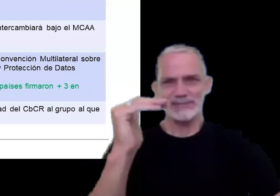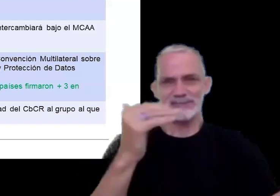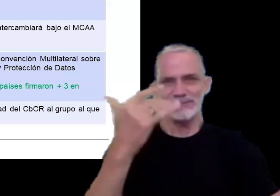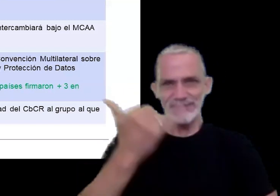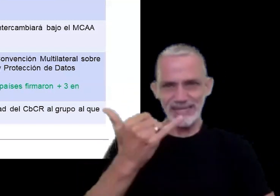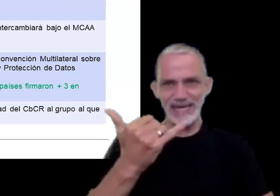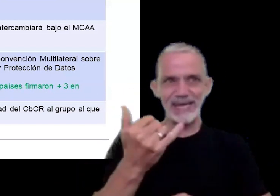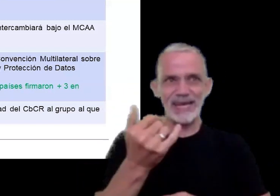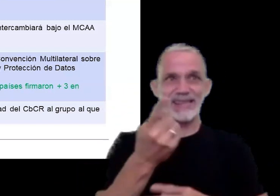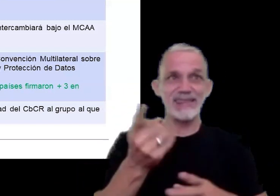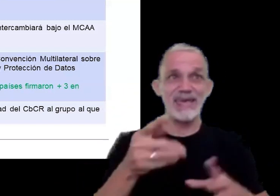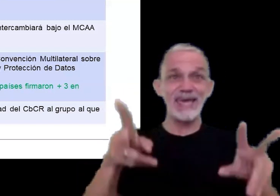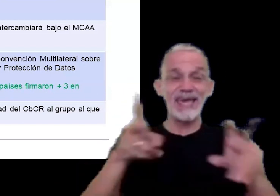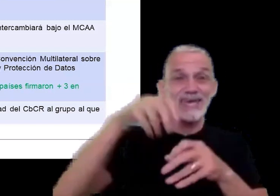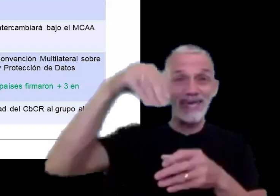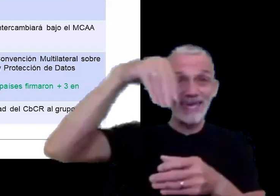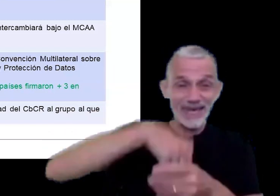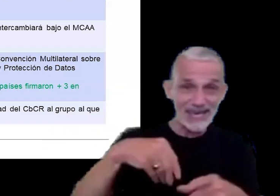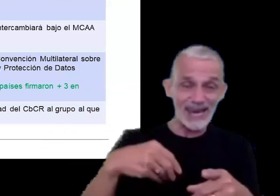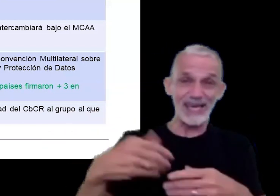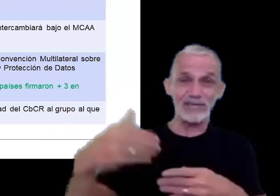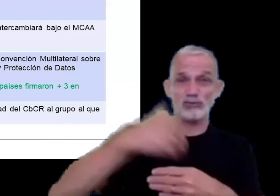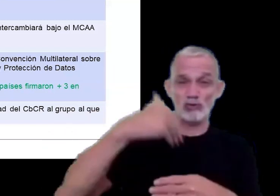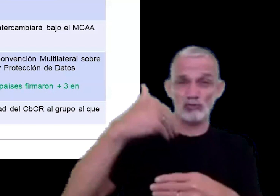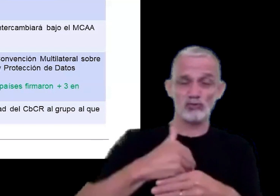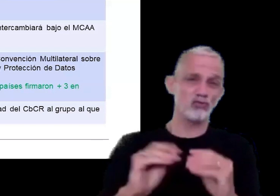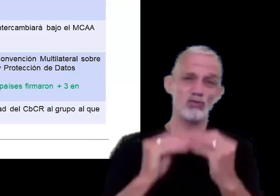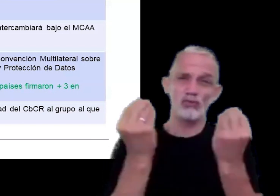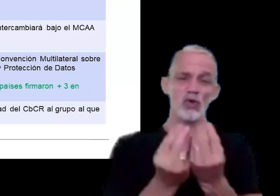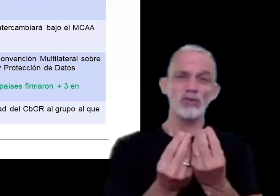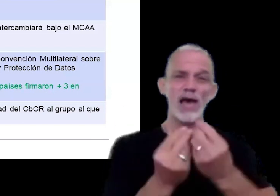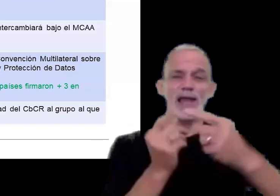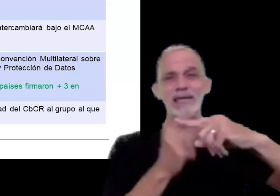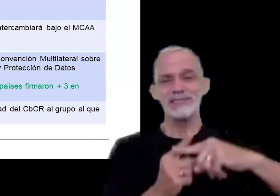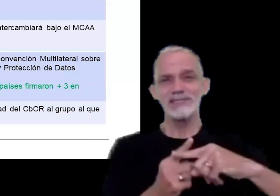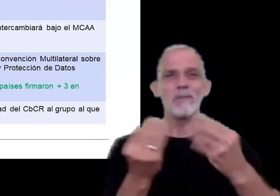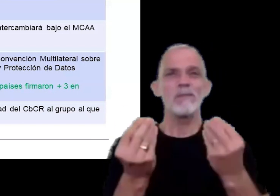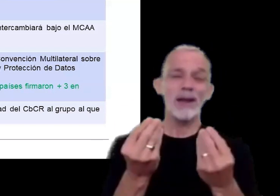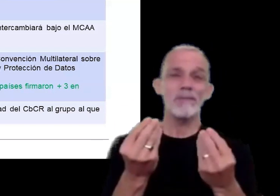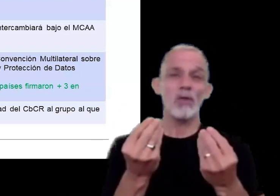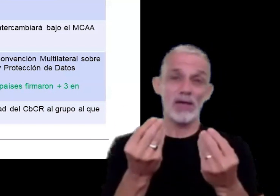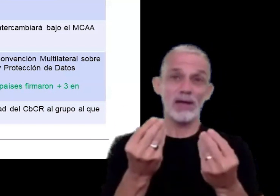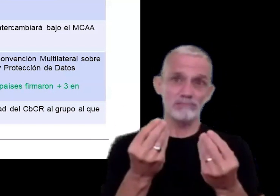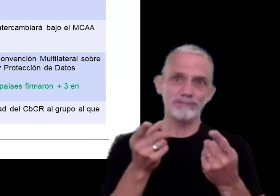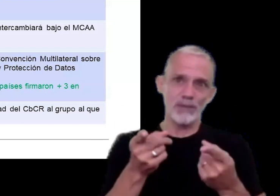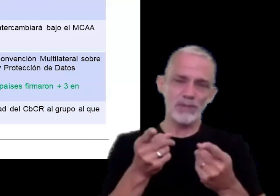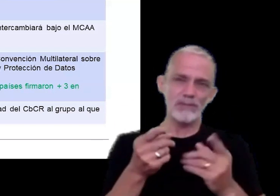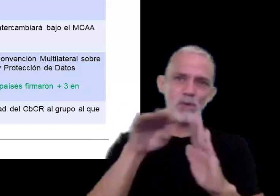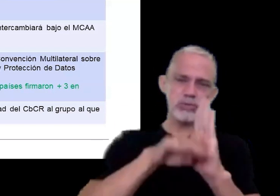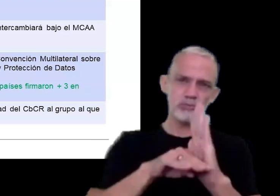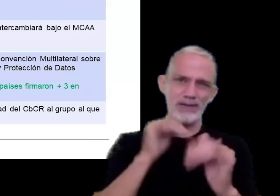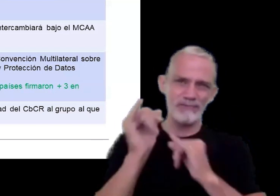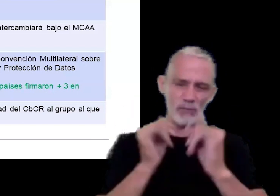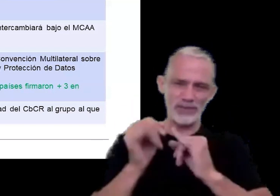ingresos totales consolidados para poder para estar alcanzado por este reporte